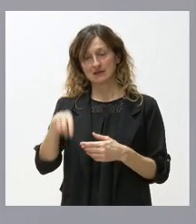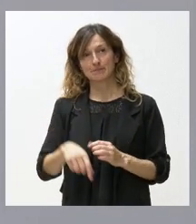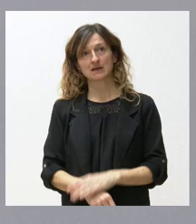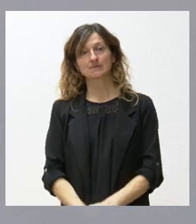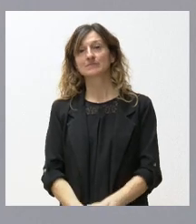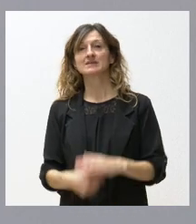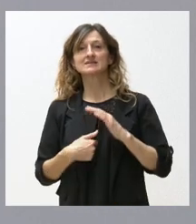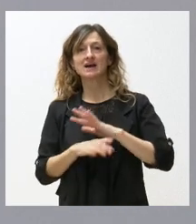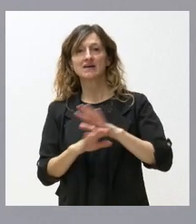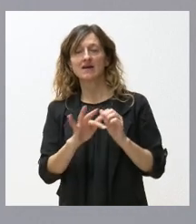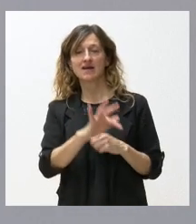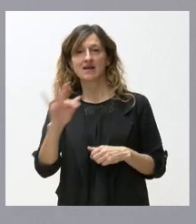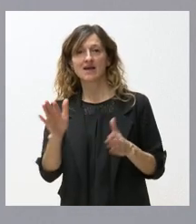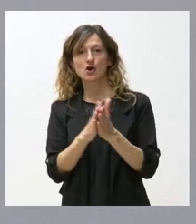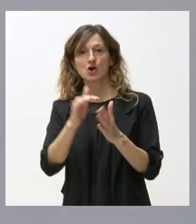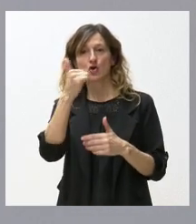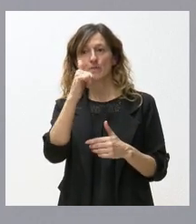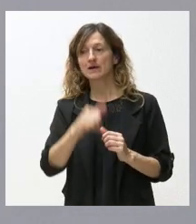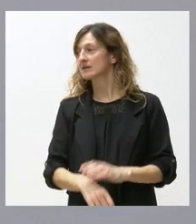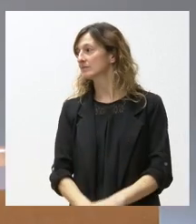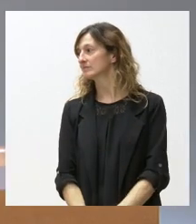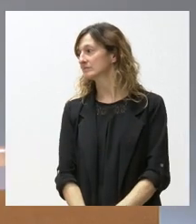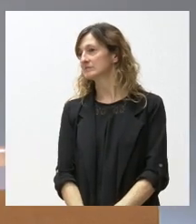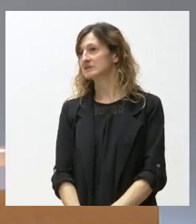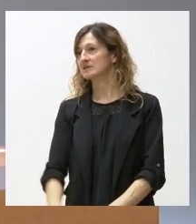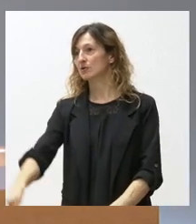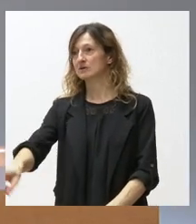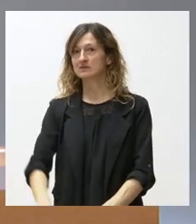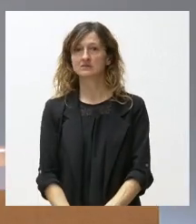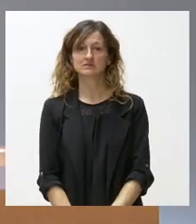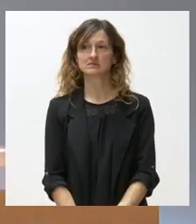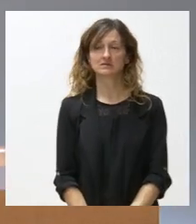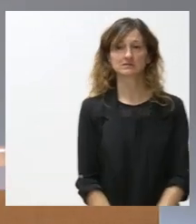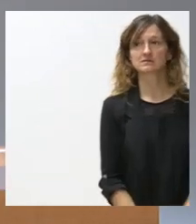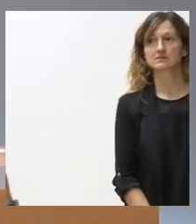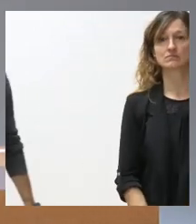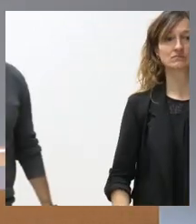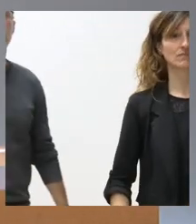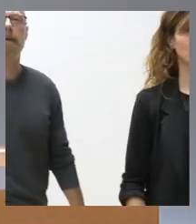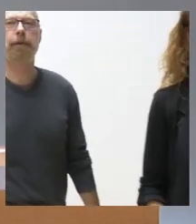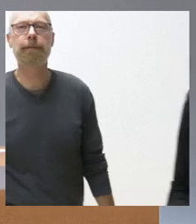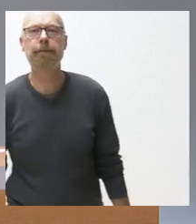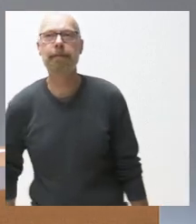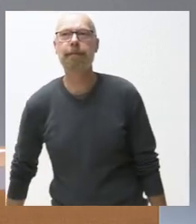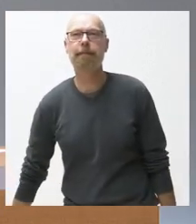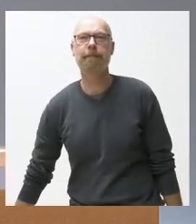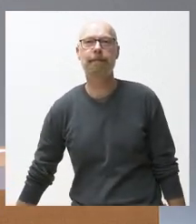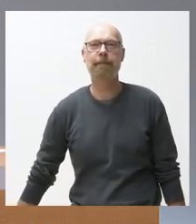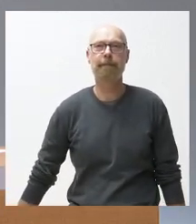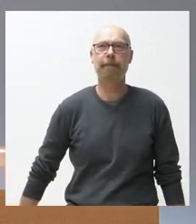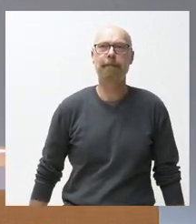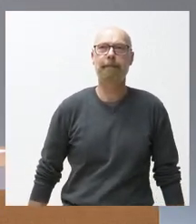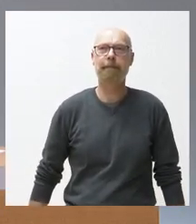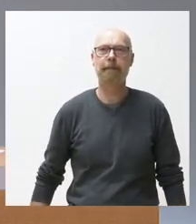eso ya cedo la palabra a su compañero que le había pedido. Sí, ha hablado de un acuerdo ayer en las Cortes pero en realidad lo que ocurrió fue que